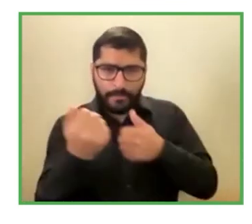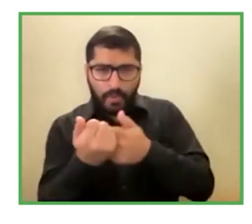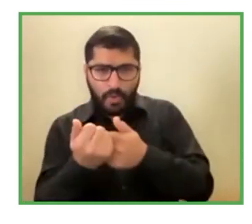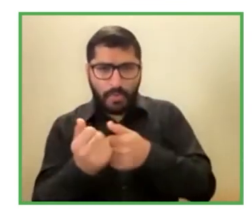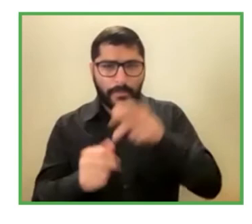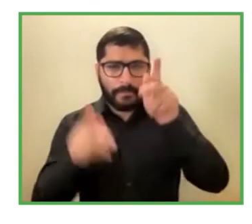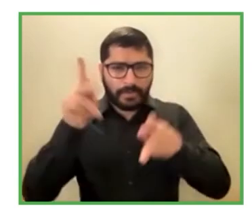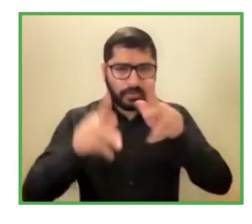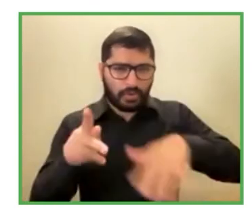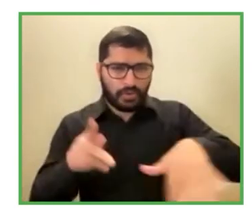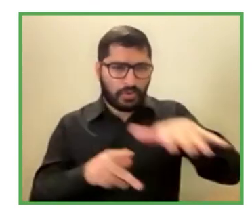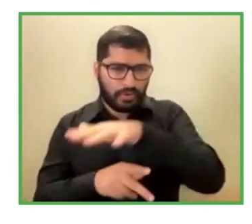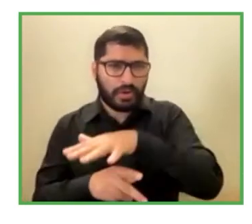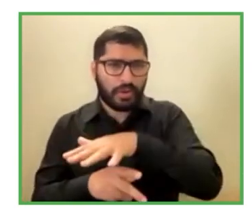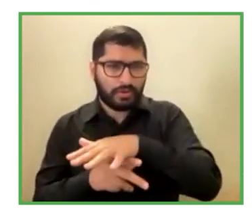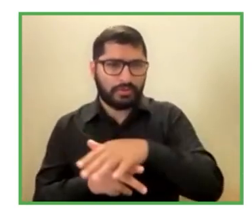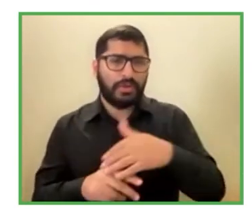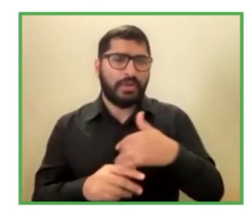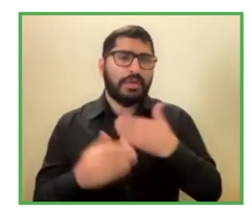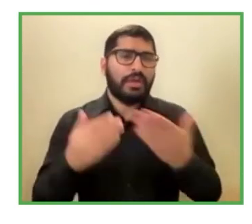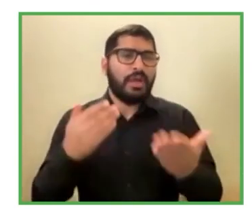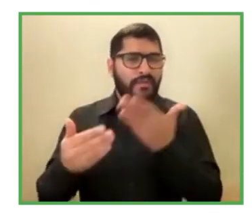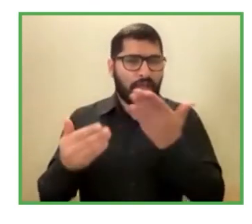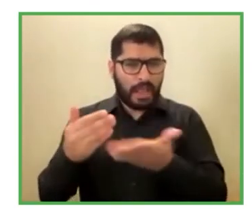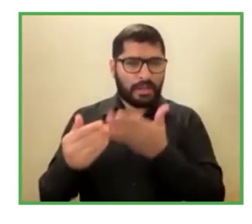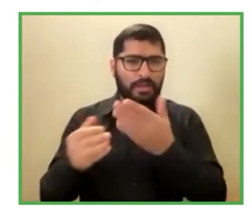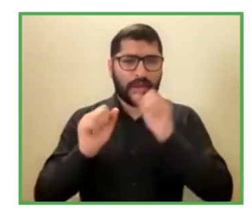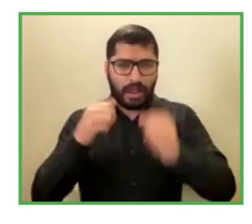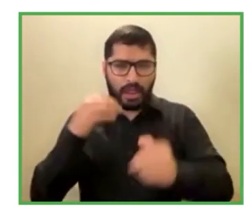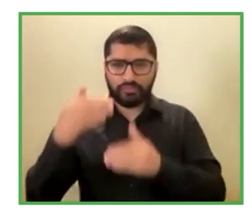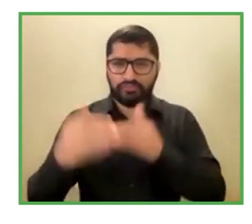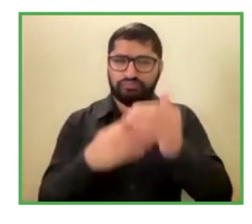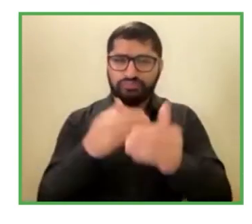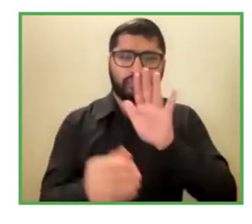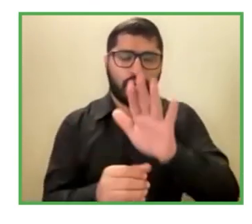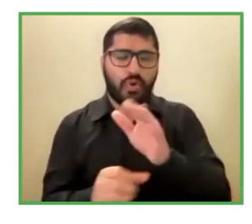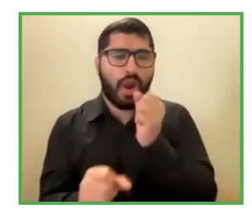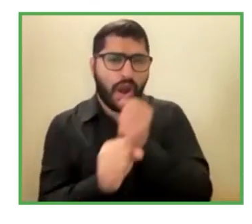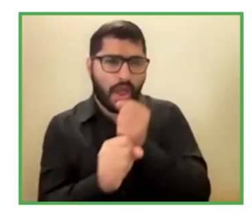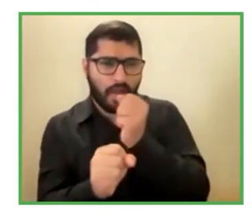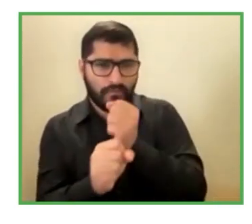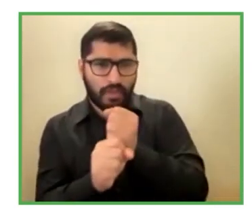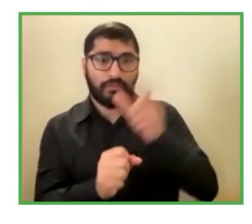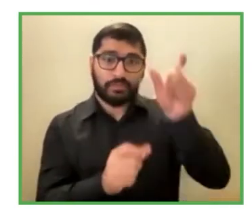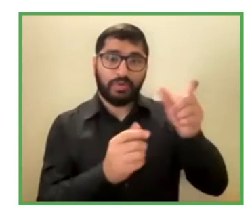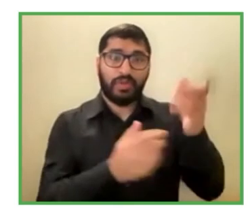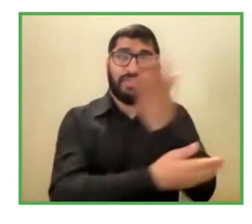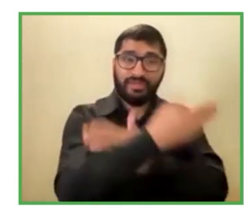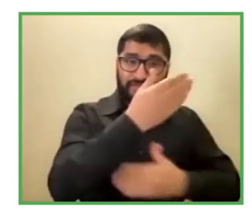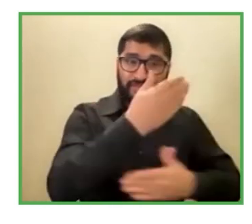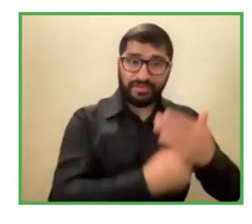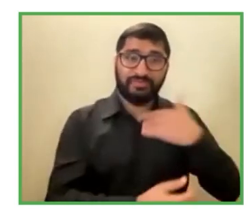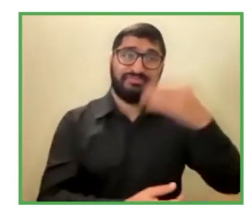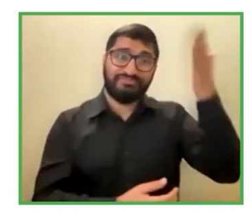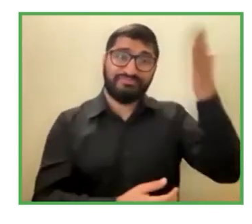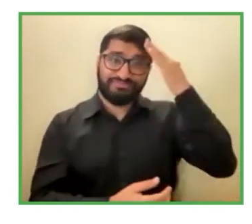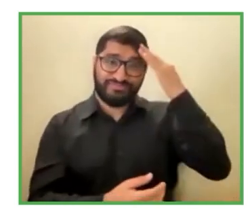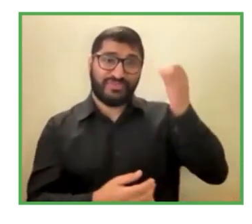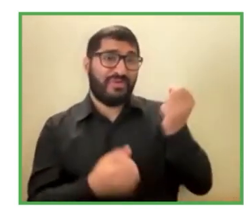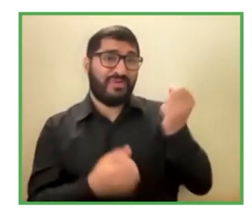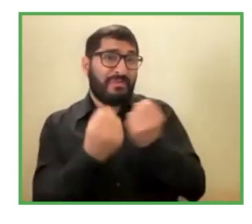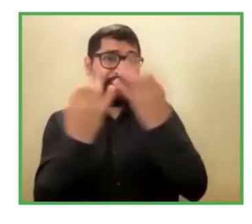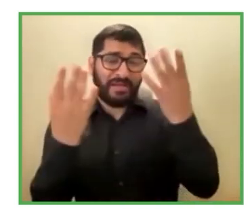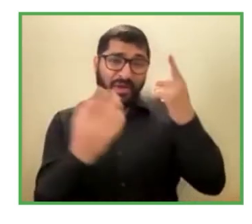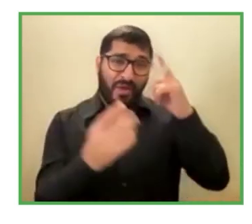todo el proceso laboral que la persona con discapacidad generalmente no está acostumbrada y por lo mismo desiste. Nuestra